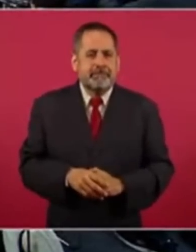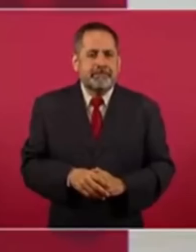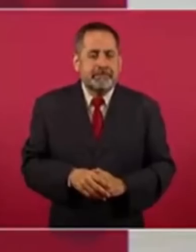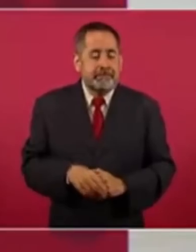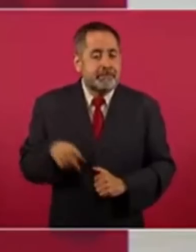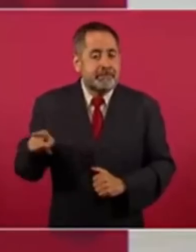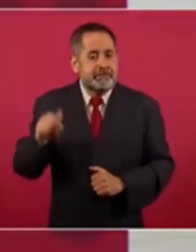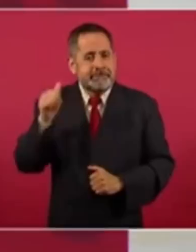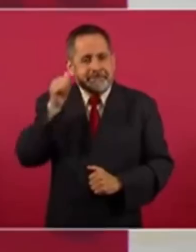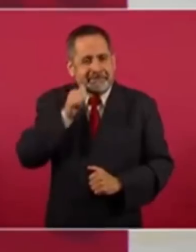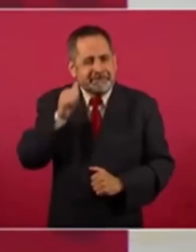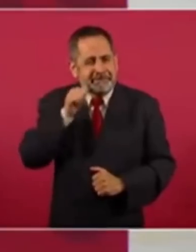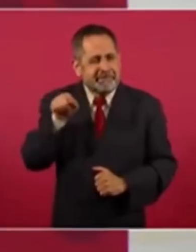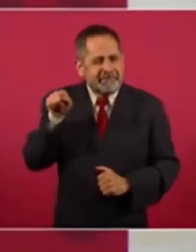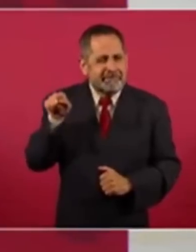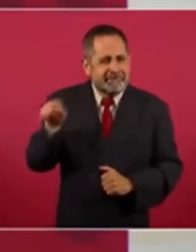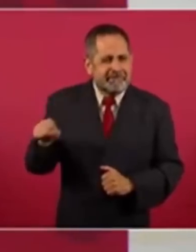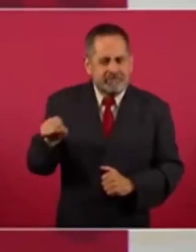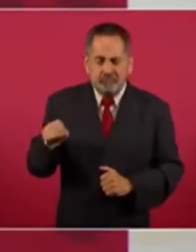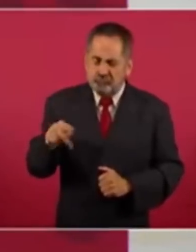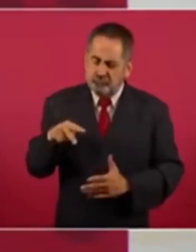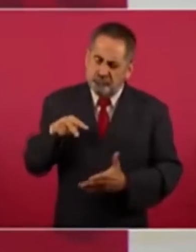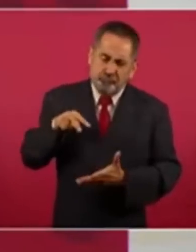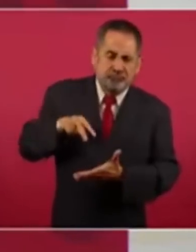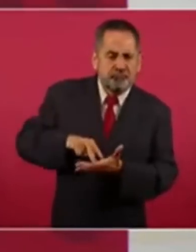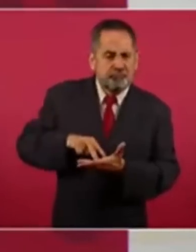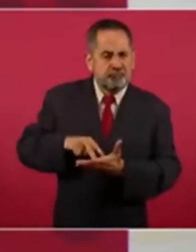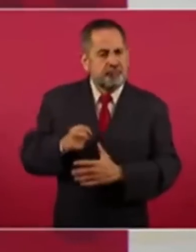siempre con una postura